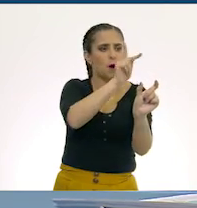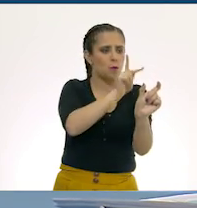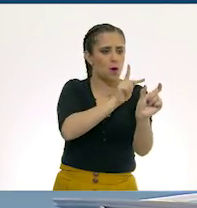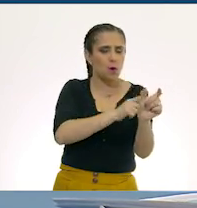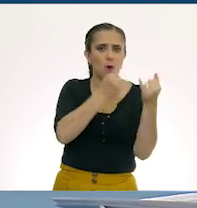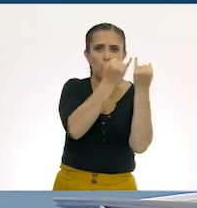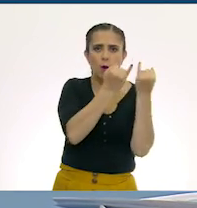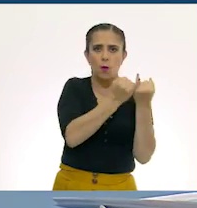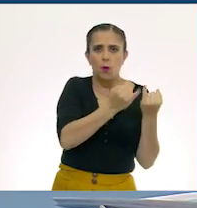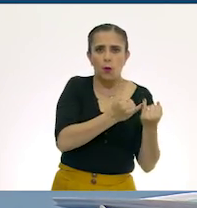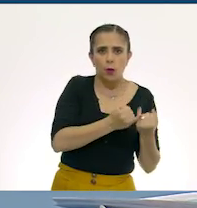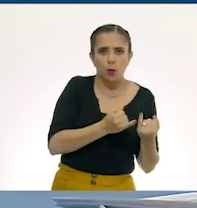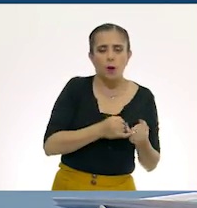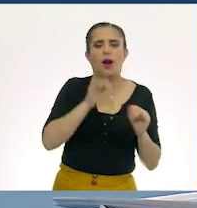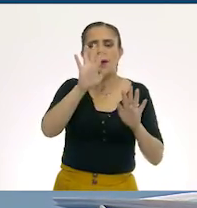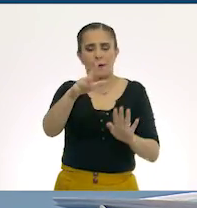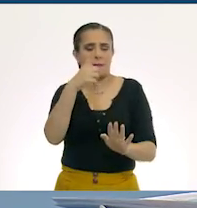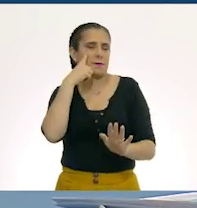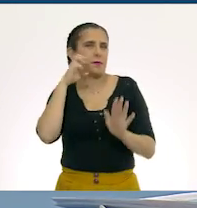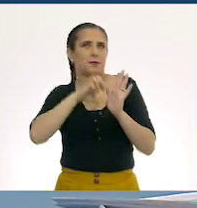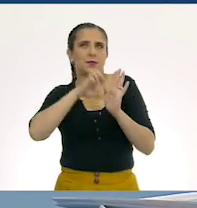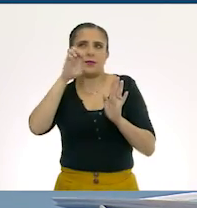comunes. Por ejemplo,